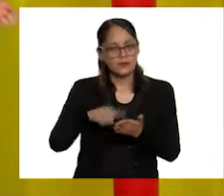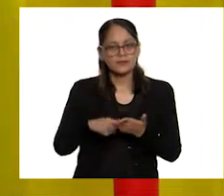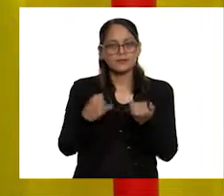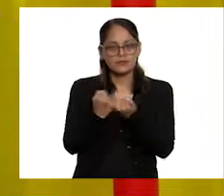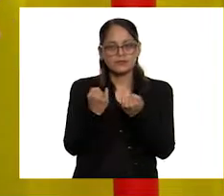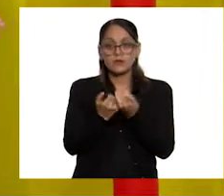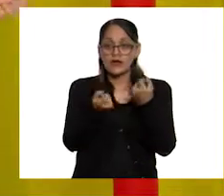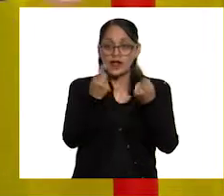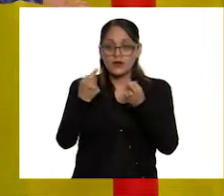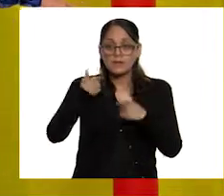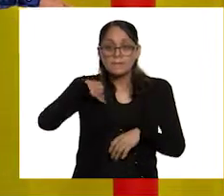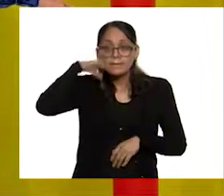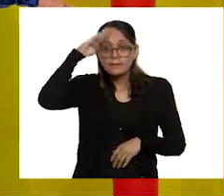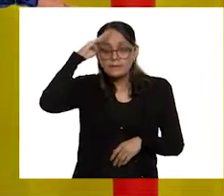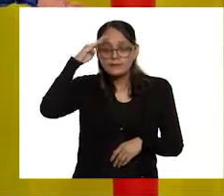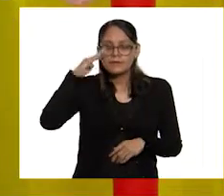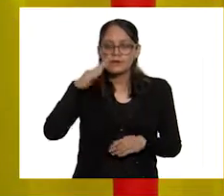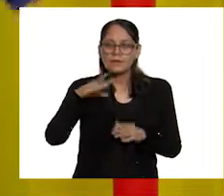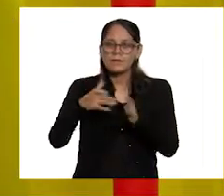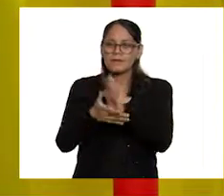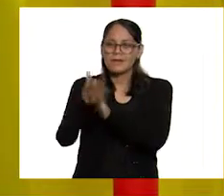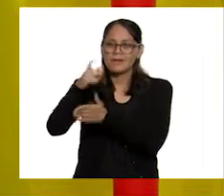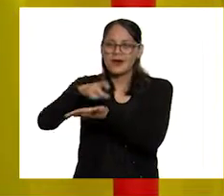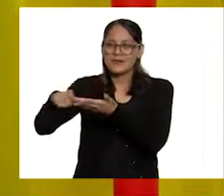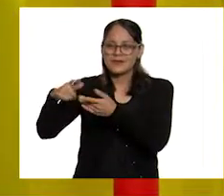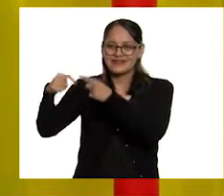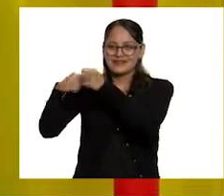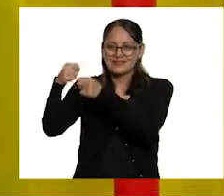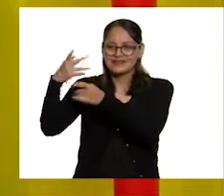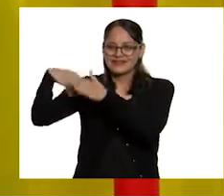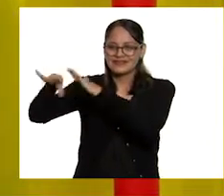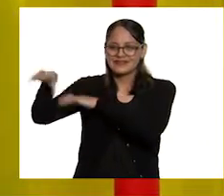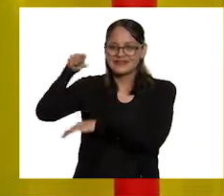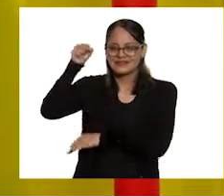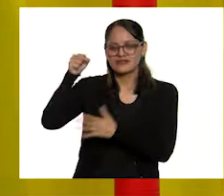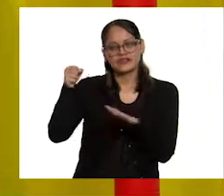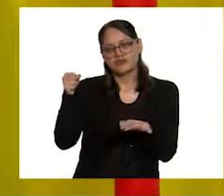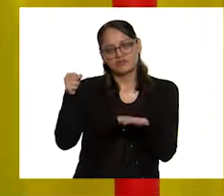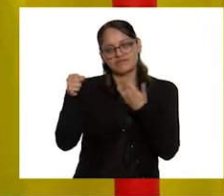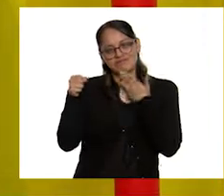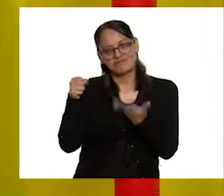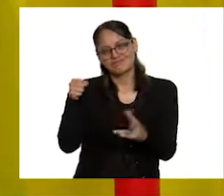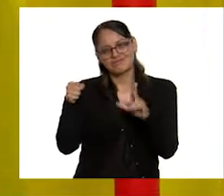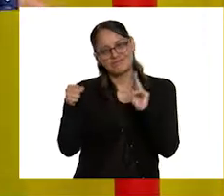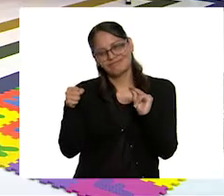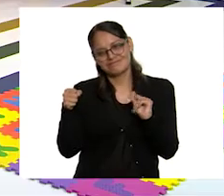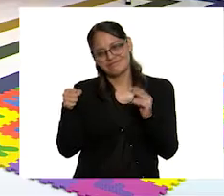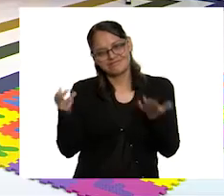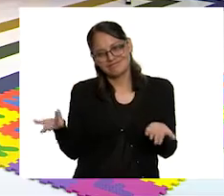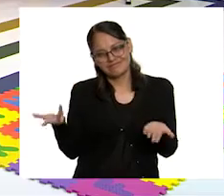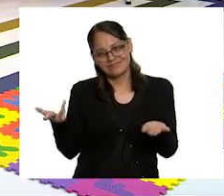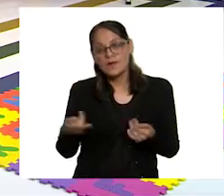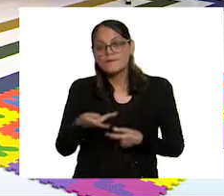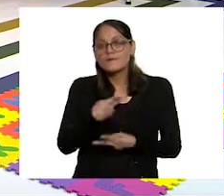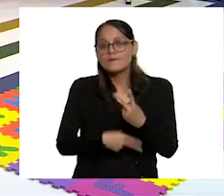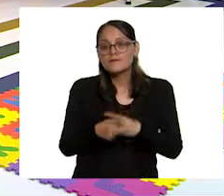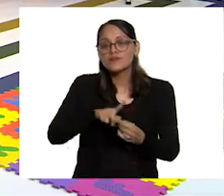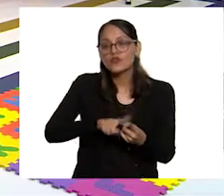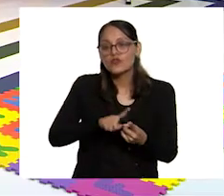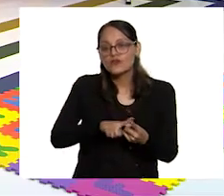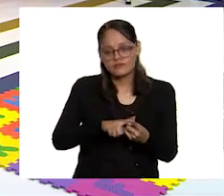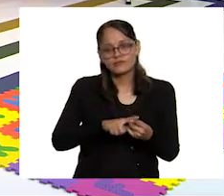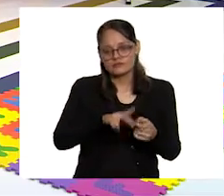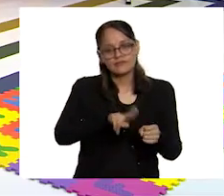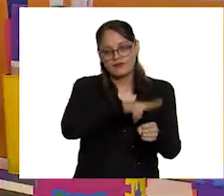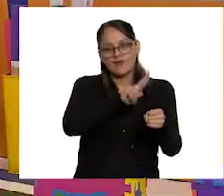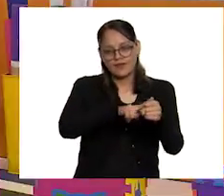piensan que los encontramos las cosas en el supermercado, pues no es correcto pensar así, ¿verdad? Claro que no. Viene de la naturaleza. Muy bien.